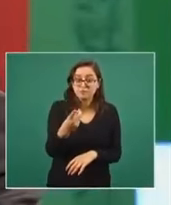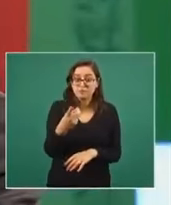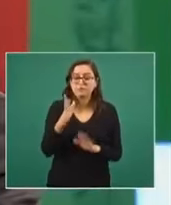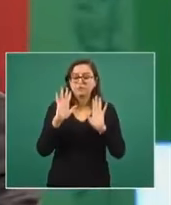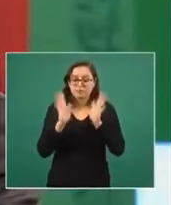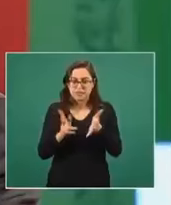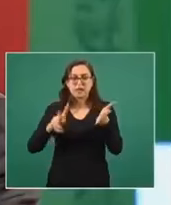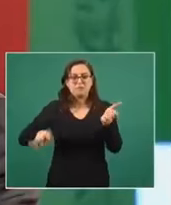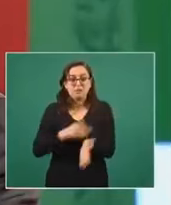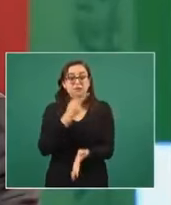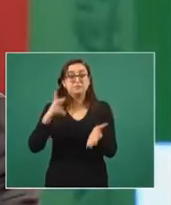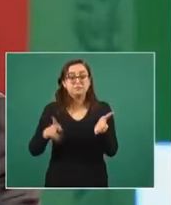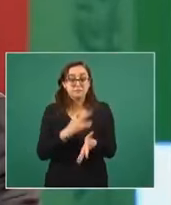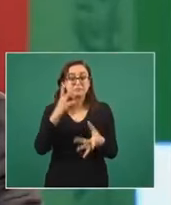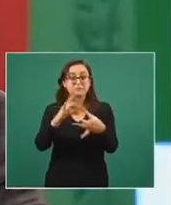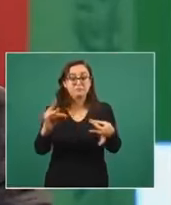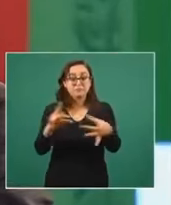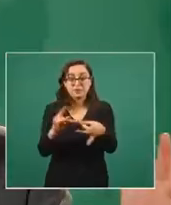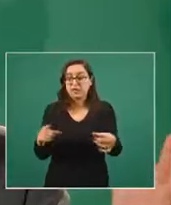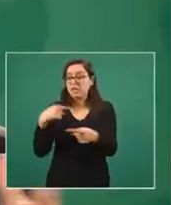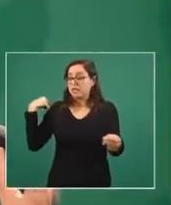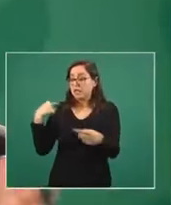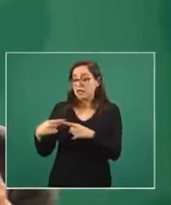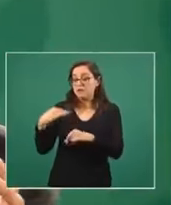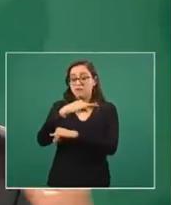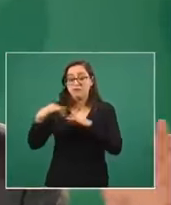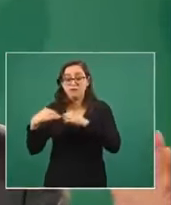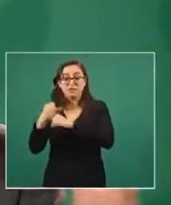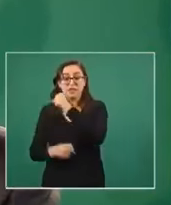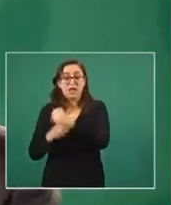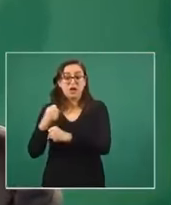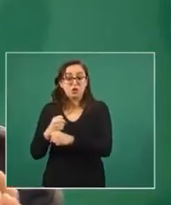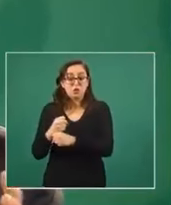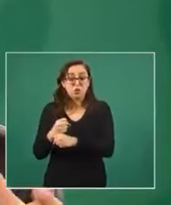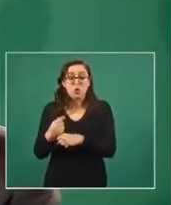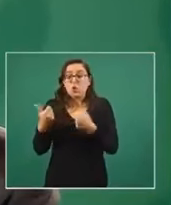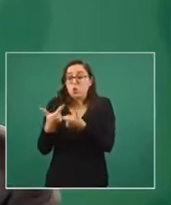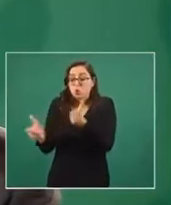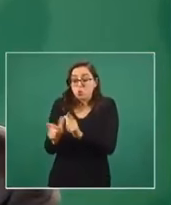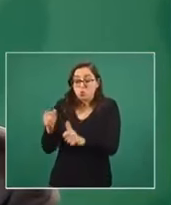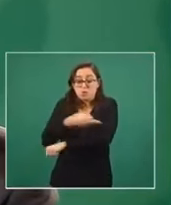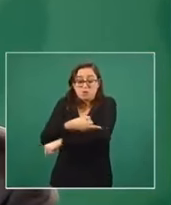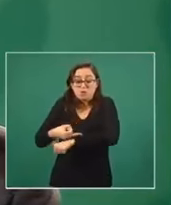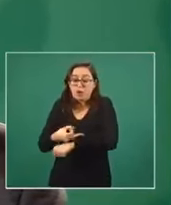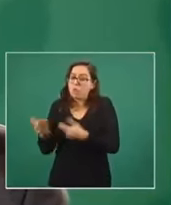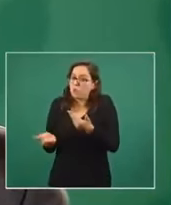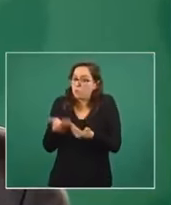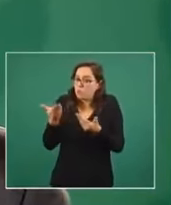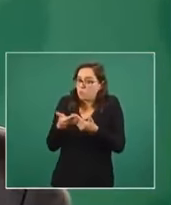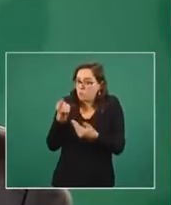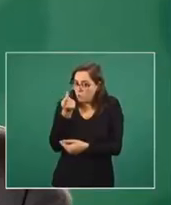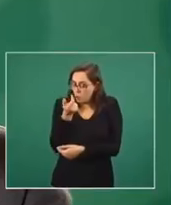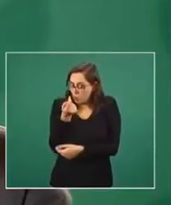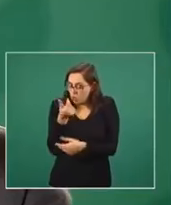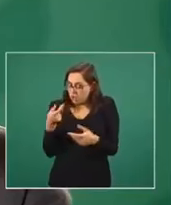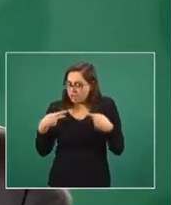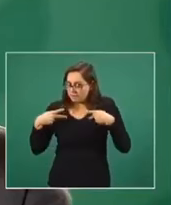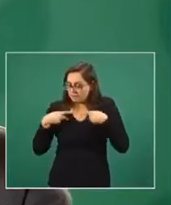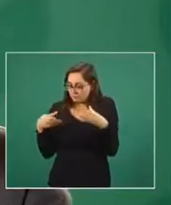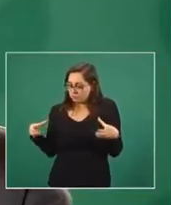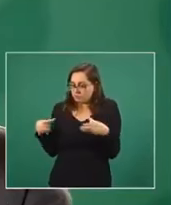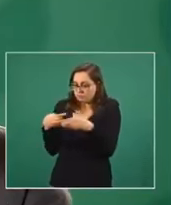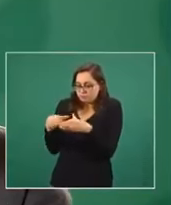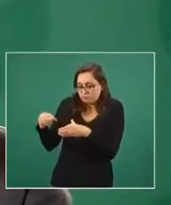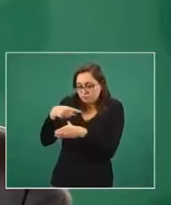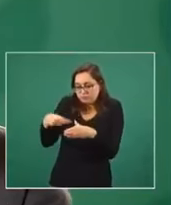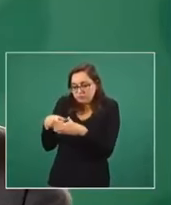mencionando aquí como recomendaciones de fin de año de conservar los grupos familiares muy pequeños y también al conservar